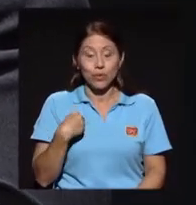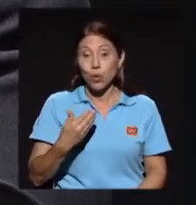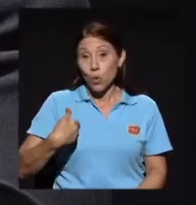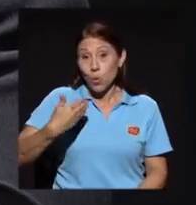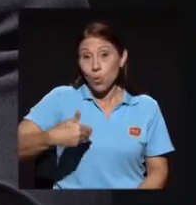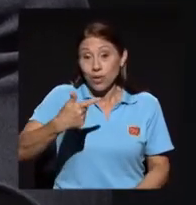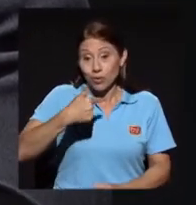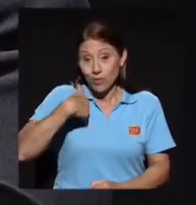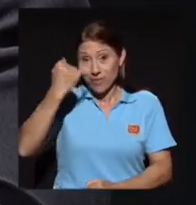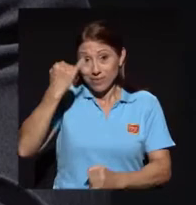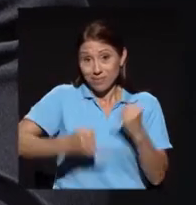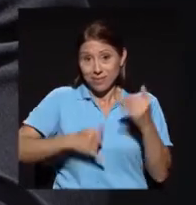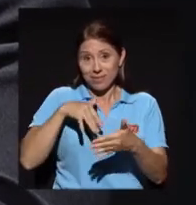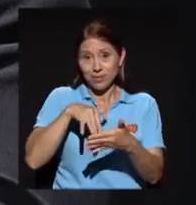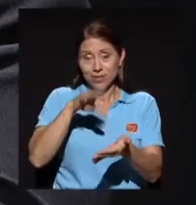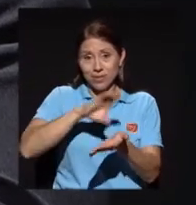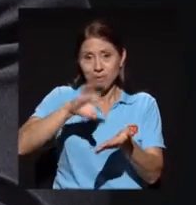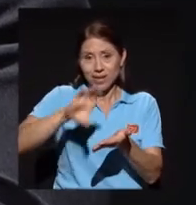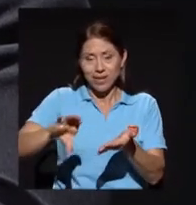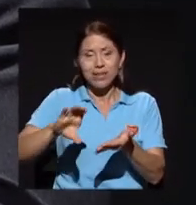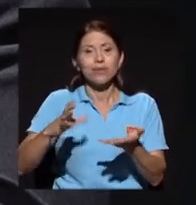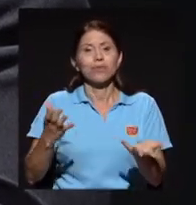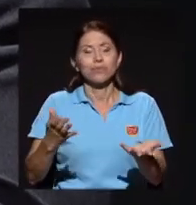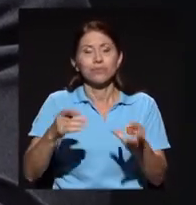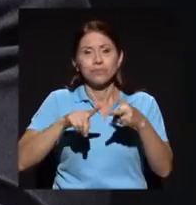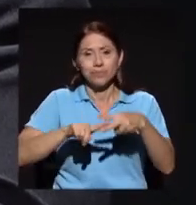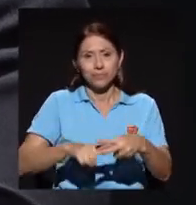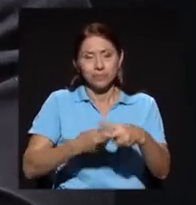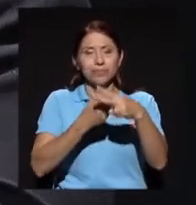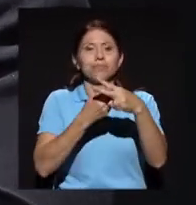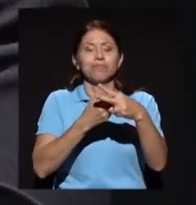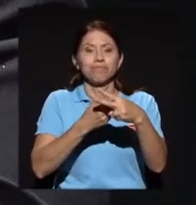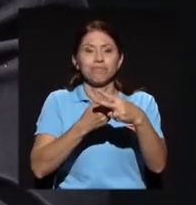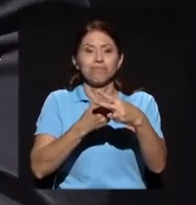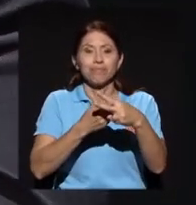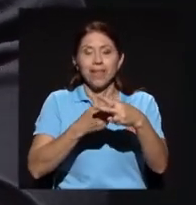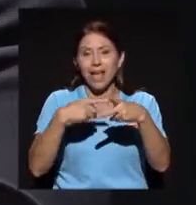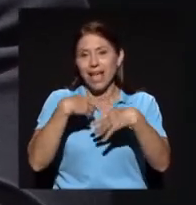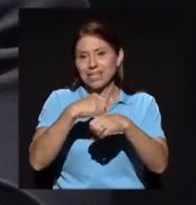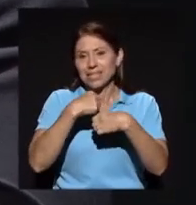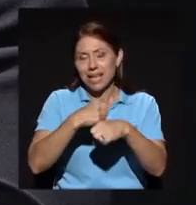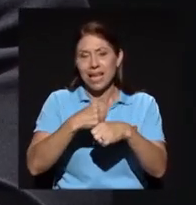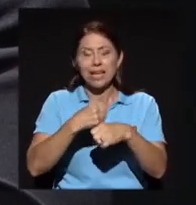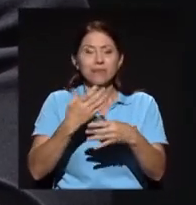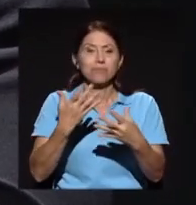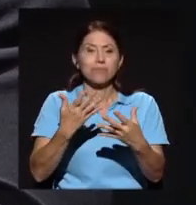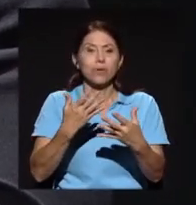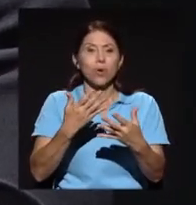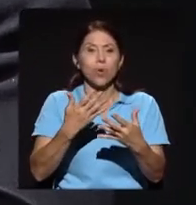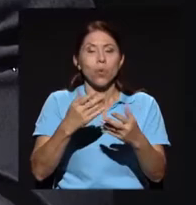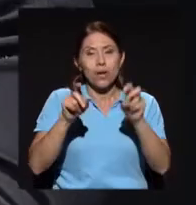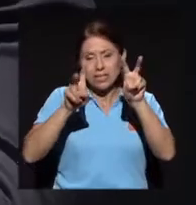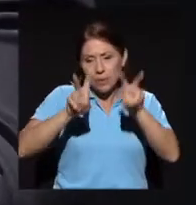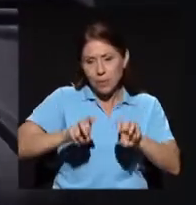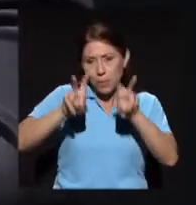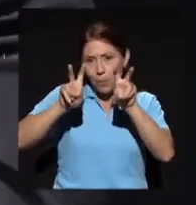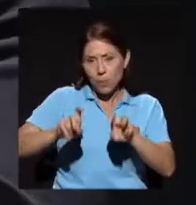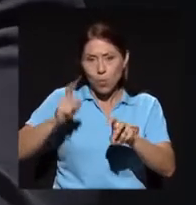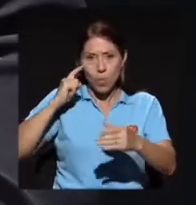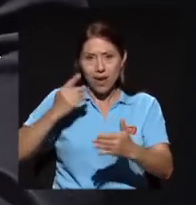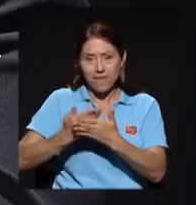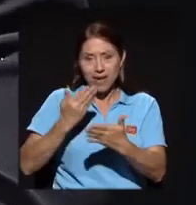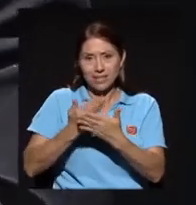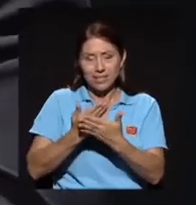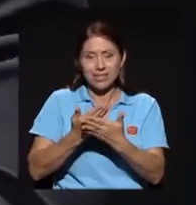colegio, pues, empezamos a hacer unas pruebas psicométricas con la idea de